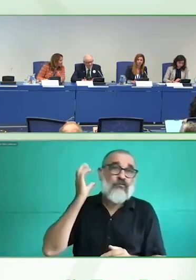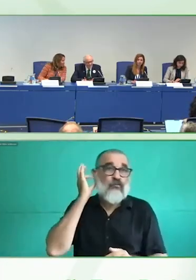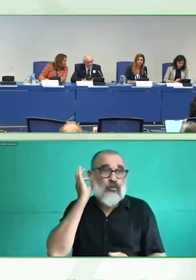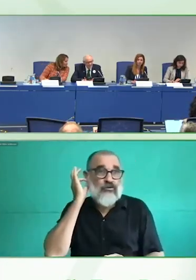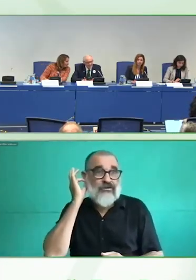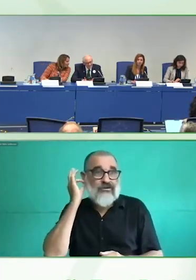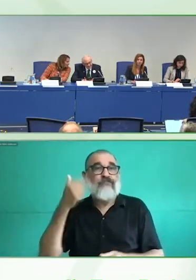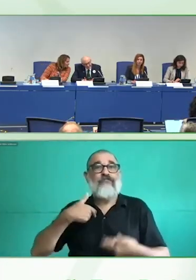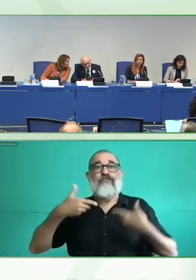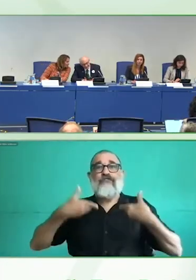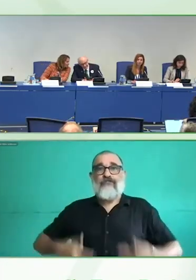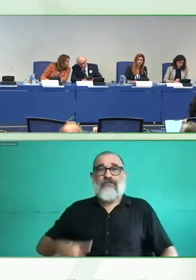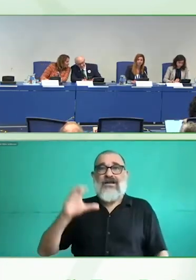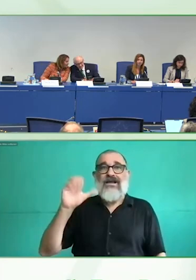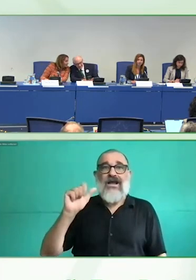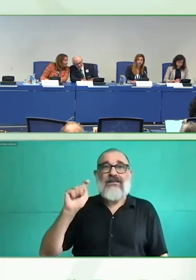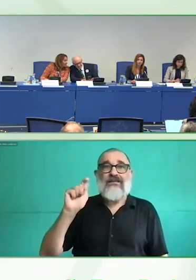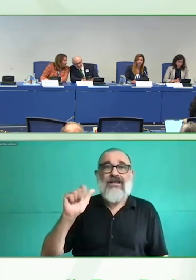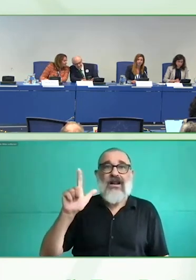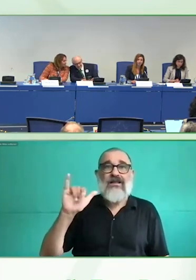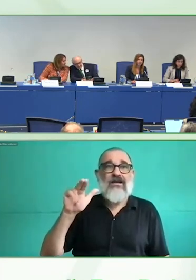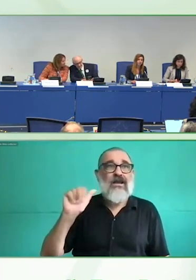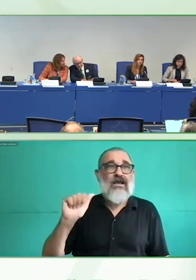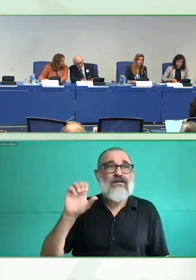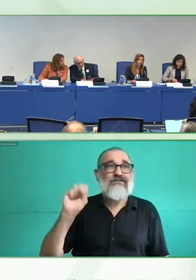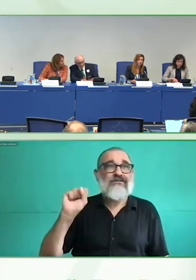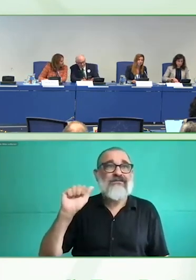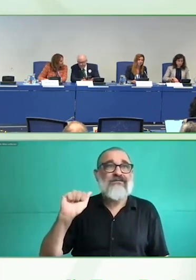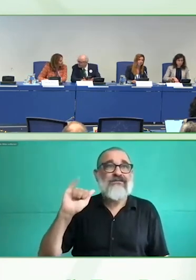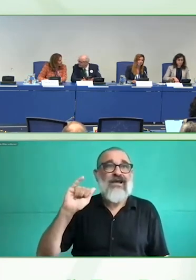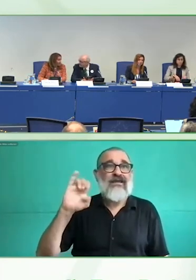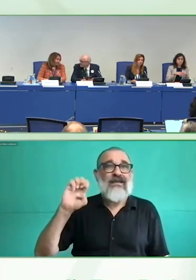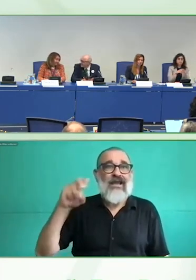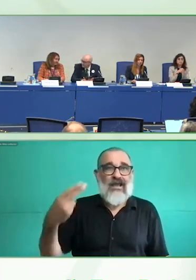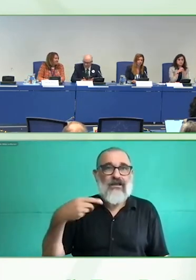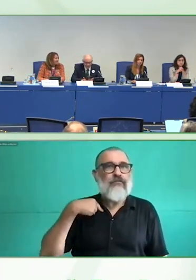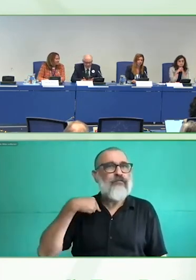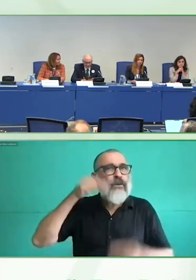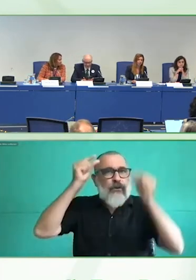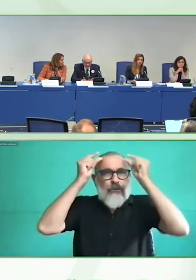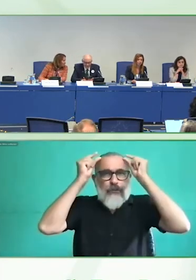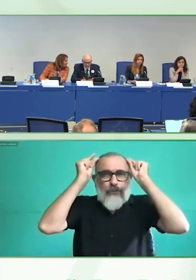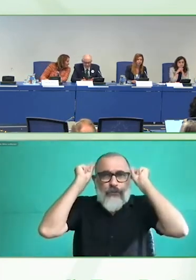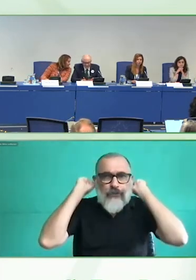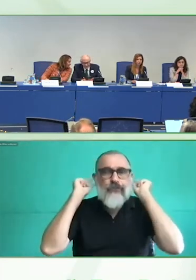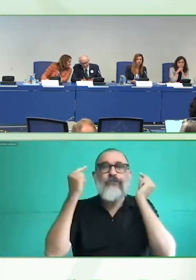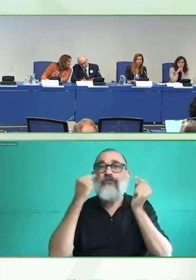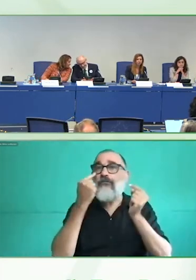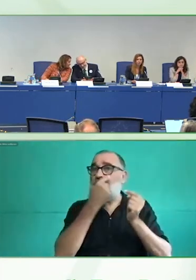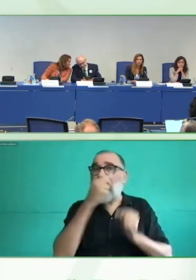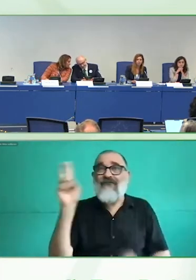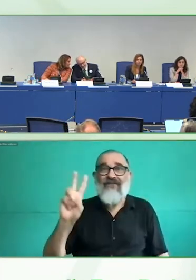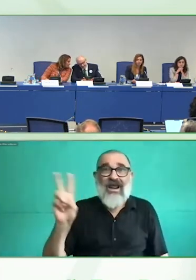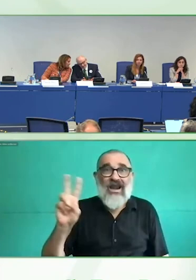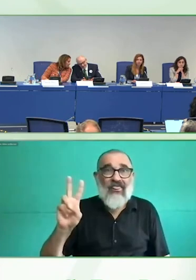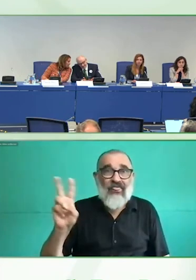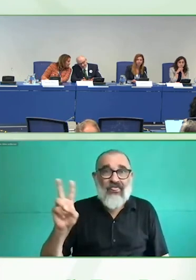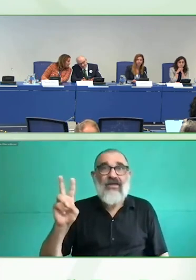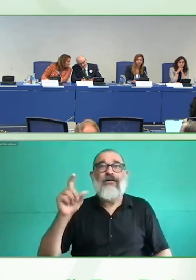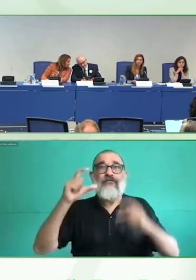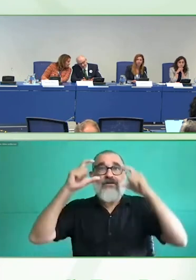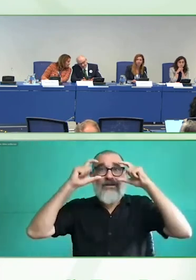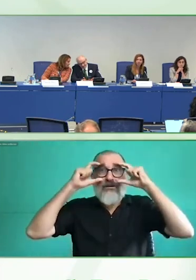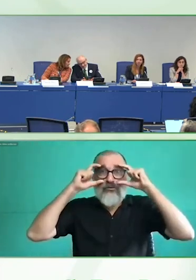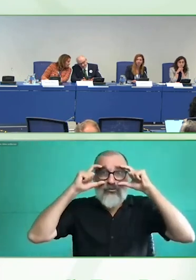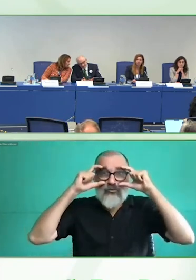11 y Fundación Descúbreme nos ha permitido organizar esta cuarta versión de la conferencia Zero Project 2023 para